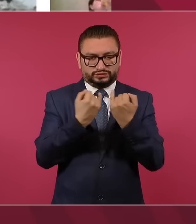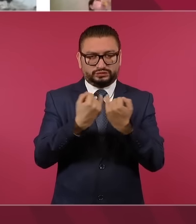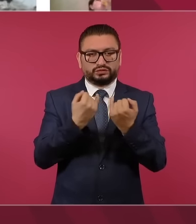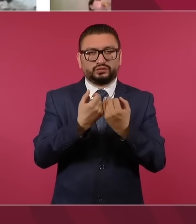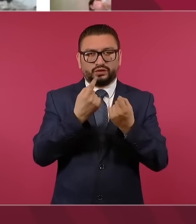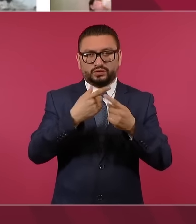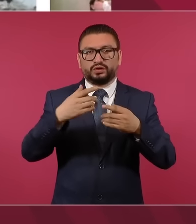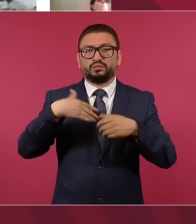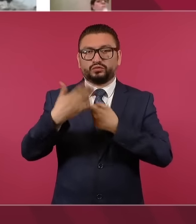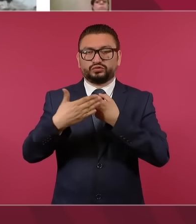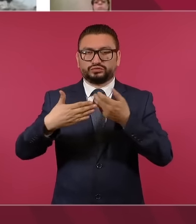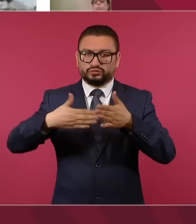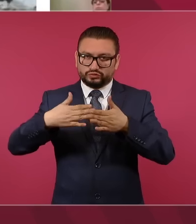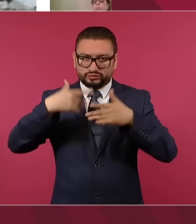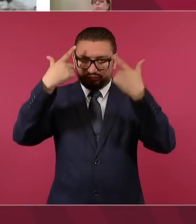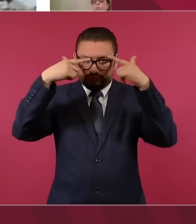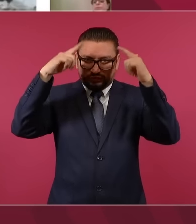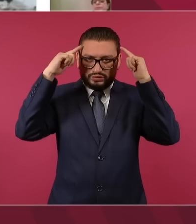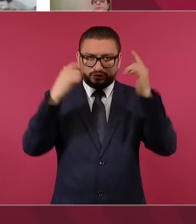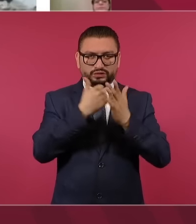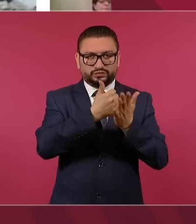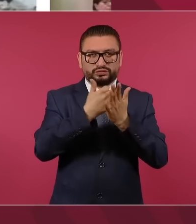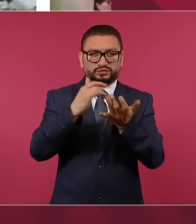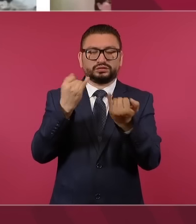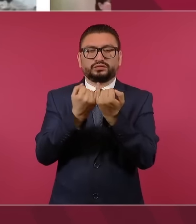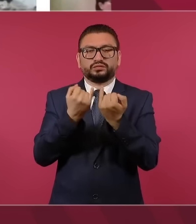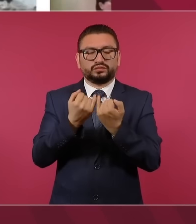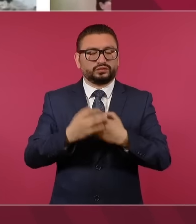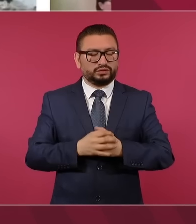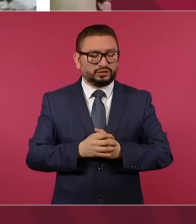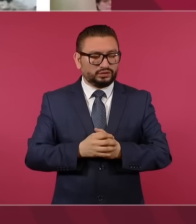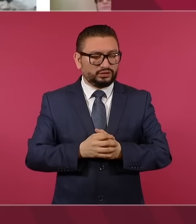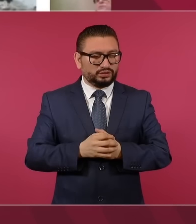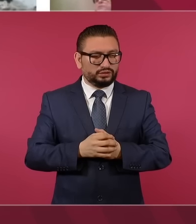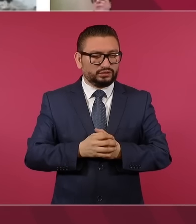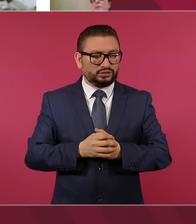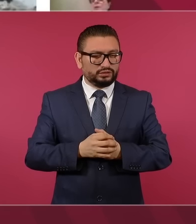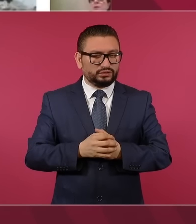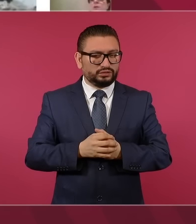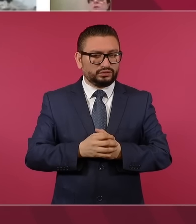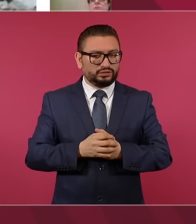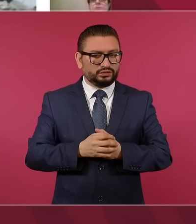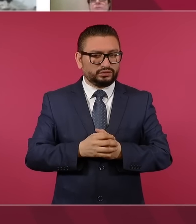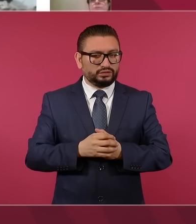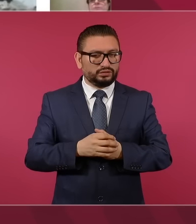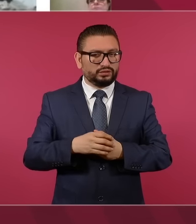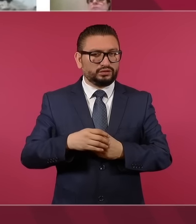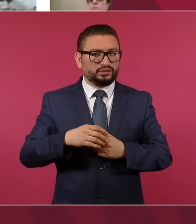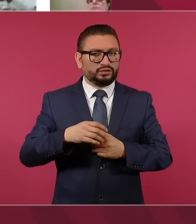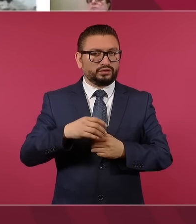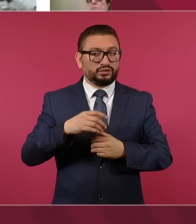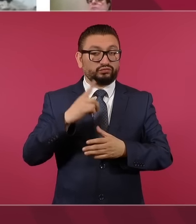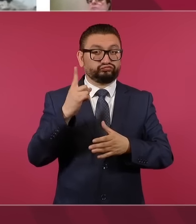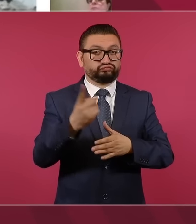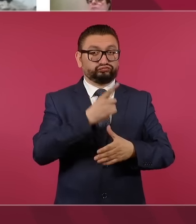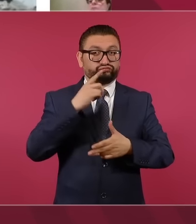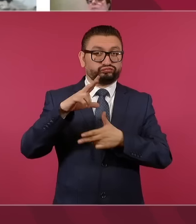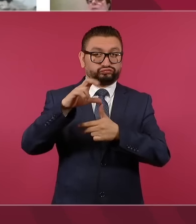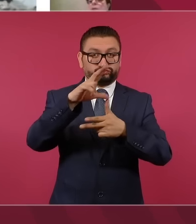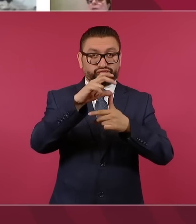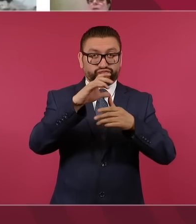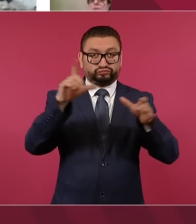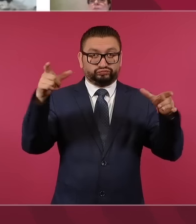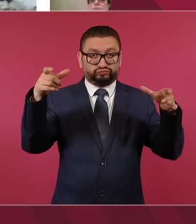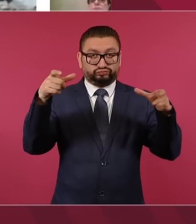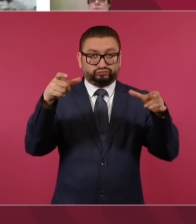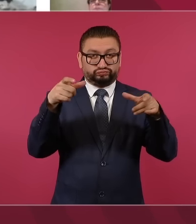cocina de Marina. Tenemos ligeras inundaciones. Nos ayudó que el centro del fenómeno, el ojo del huracán, se achicó.